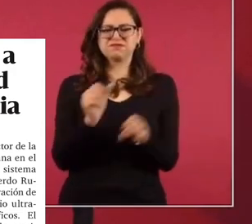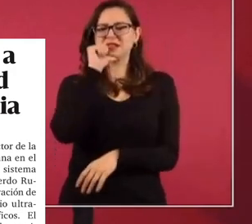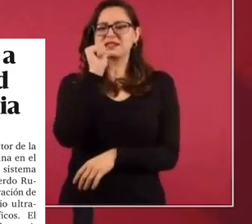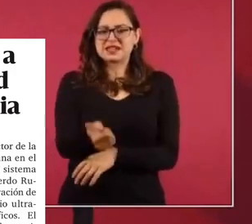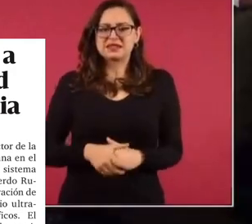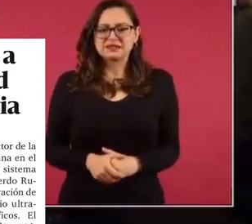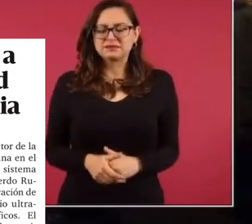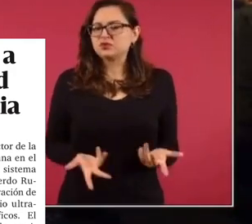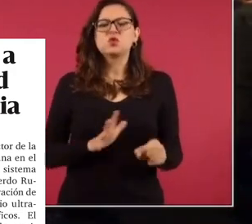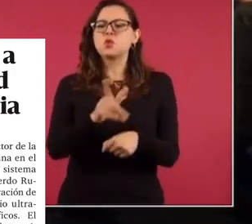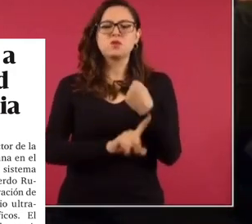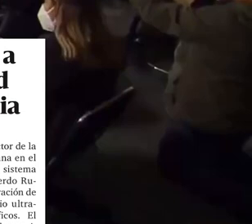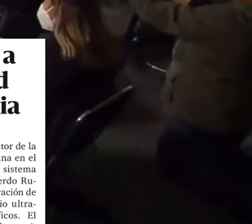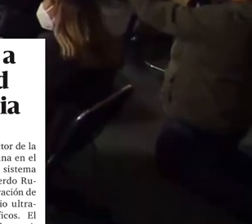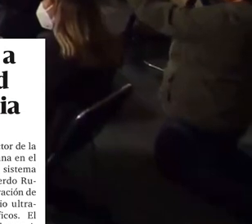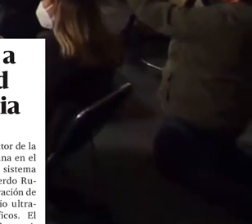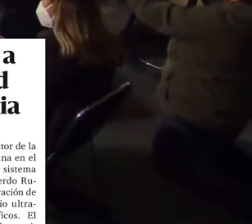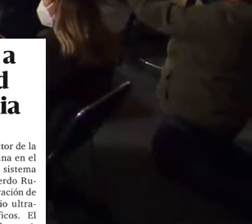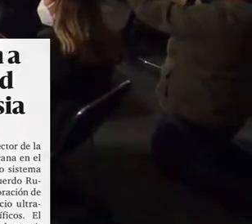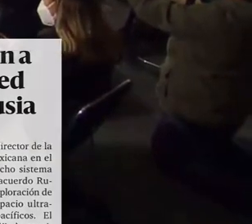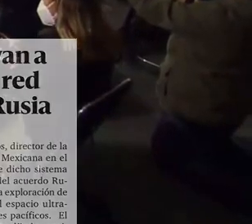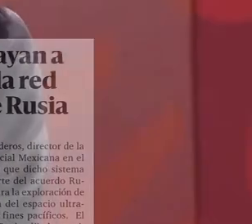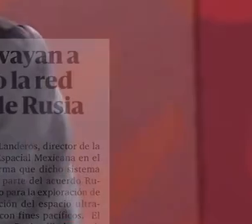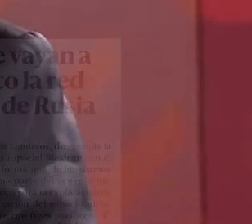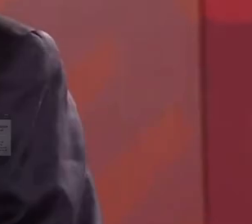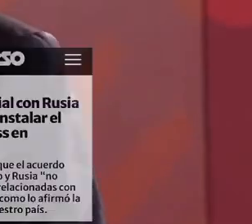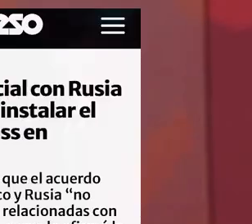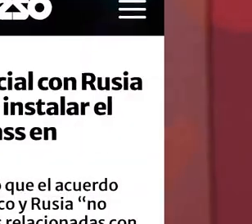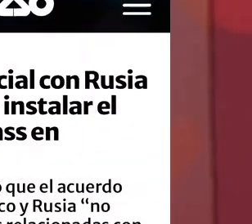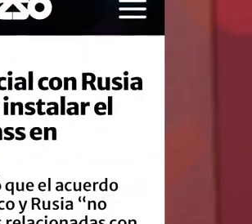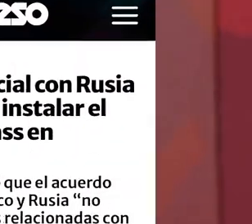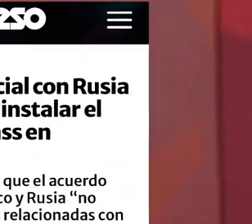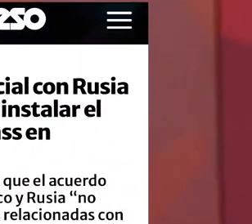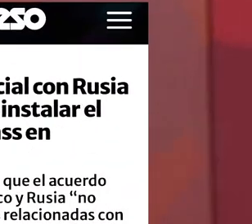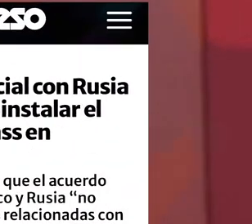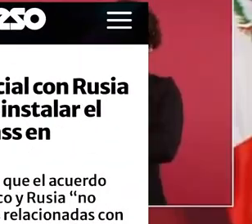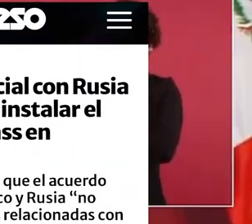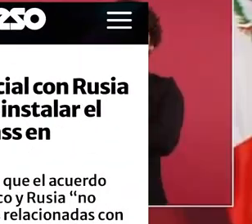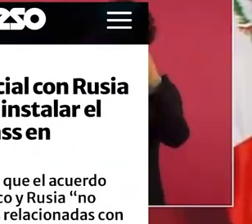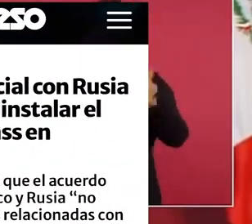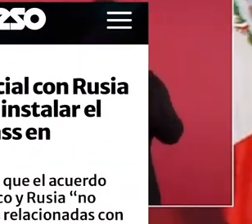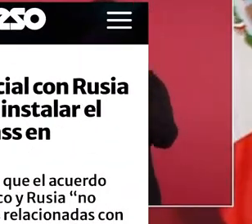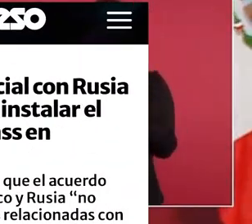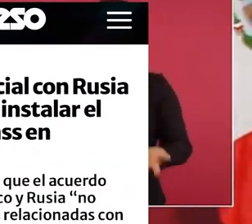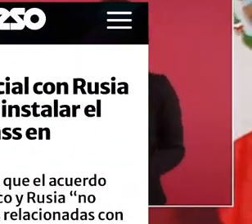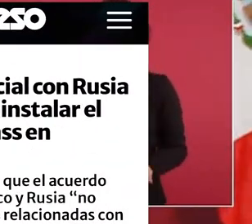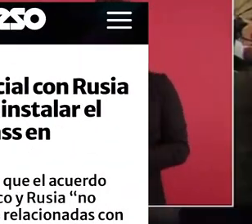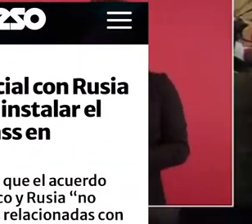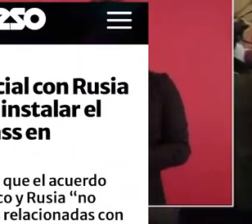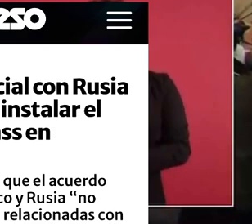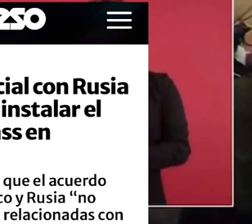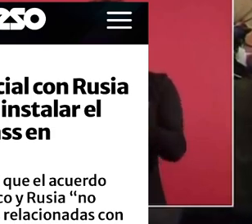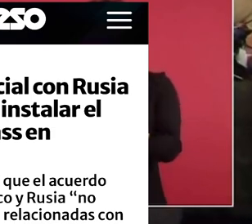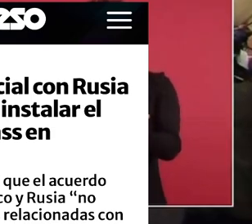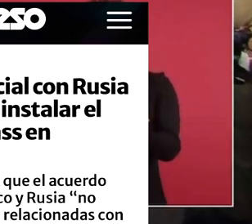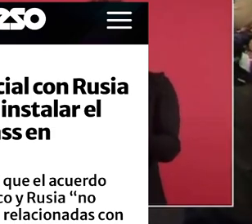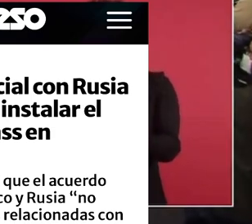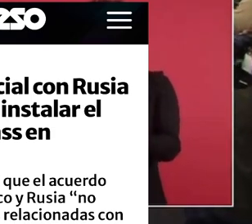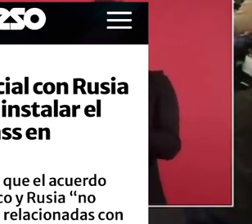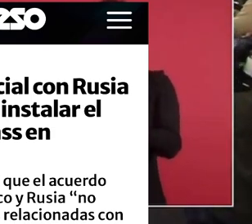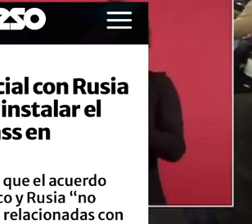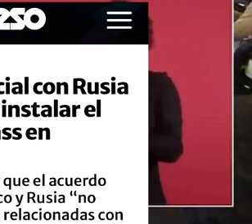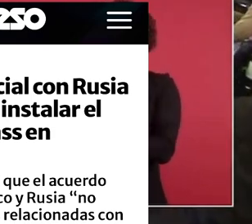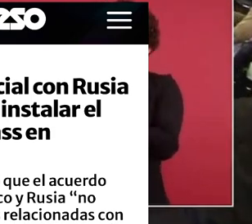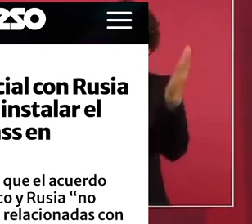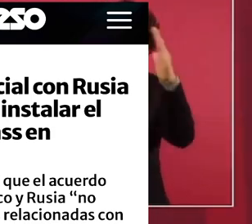¿Qué es lo que está pasando realmente? Pues que está la guerra y por eso estamos planteando que se busque el